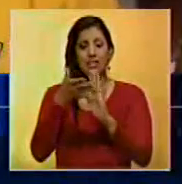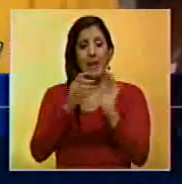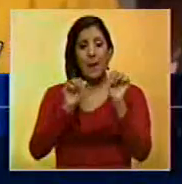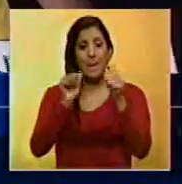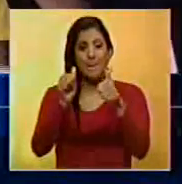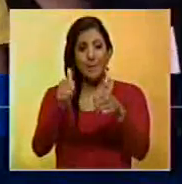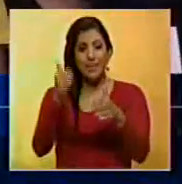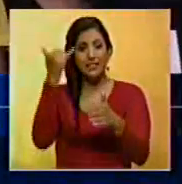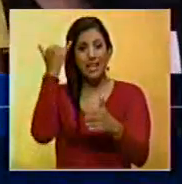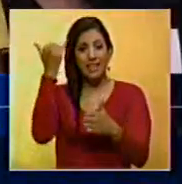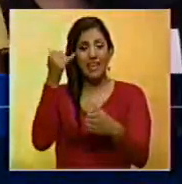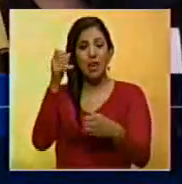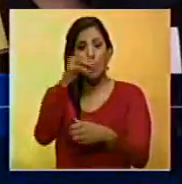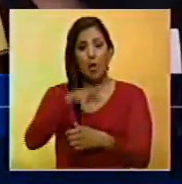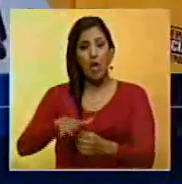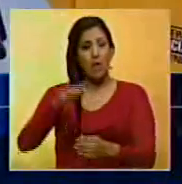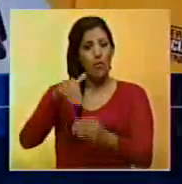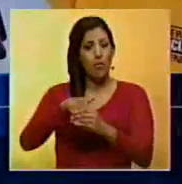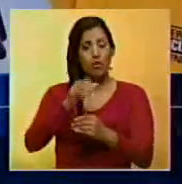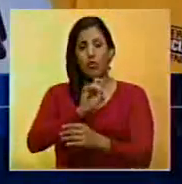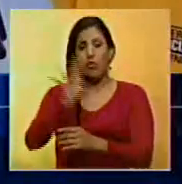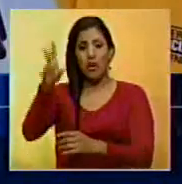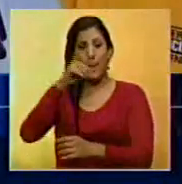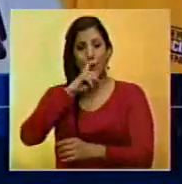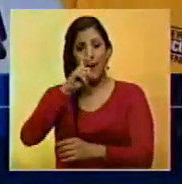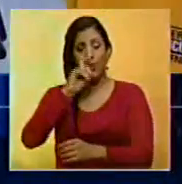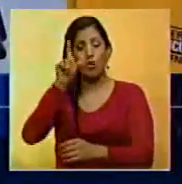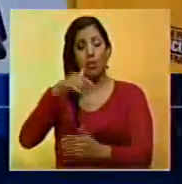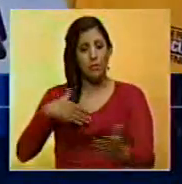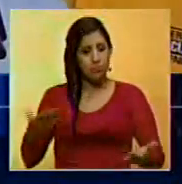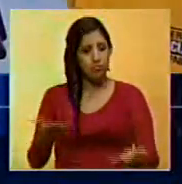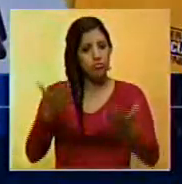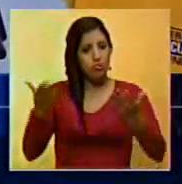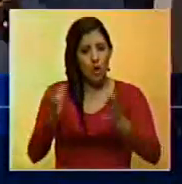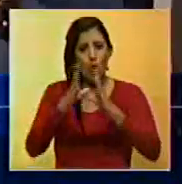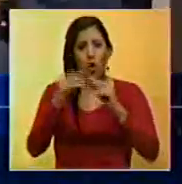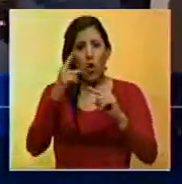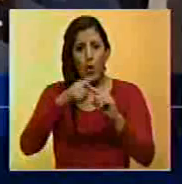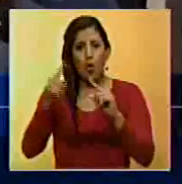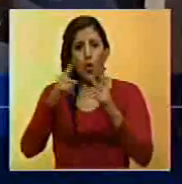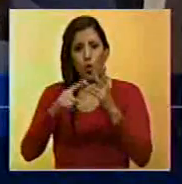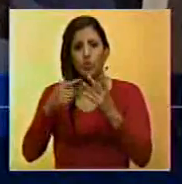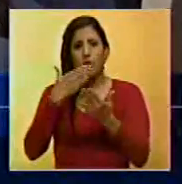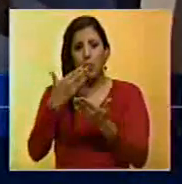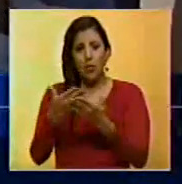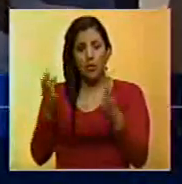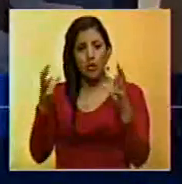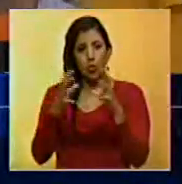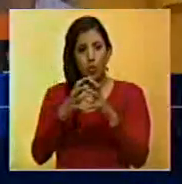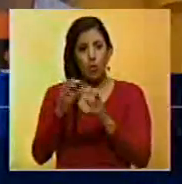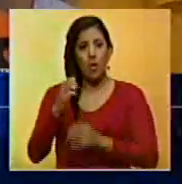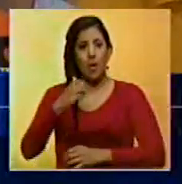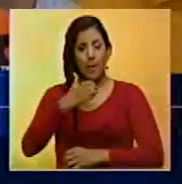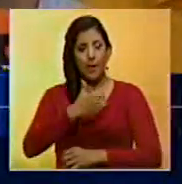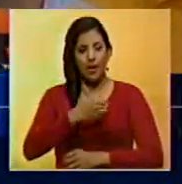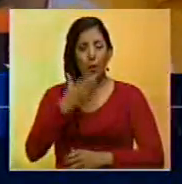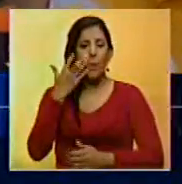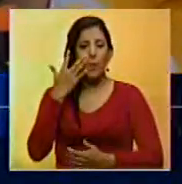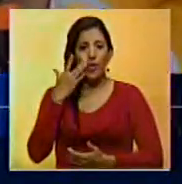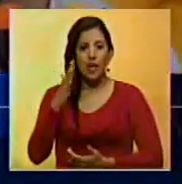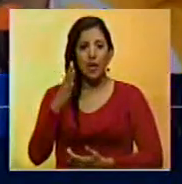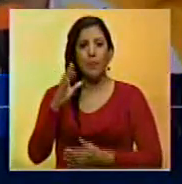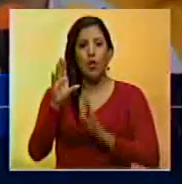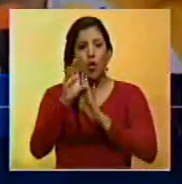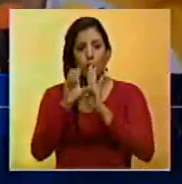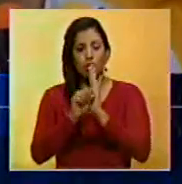de una iniciativa popular. Aclaran que también serán propulsores de otras propuestas que han surgido en el seno de la MUT, como es el caso de la